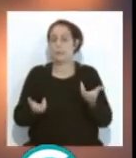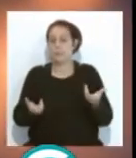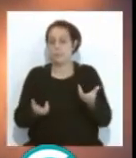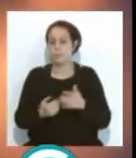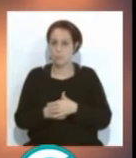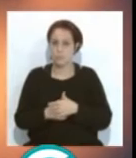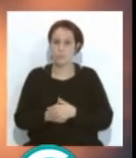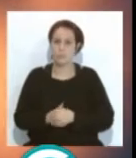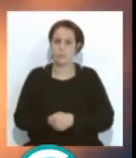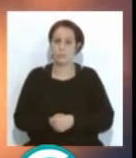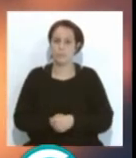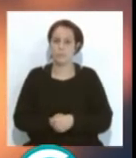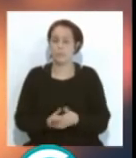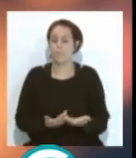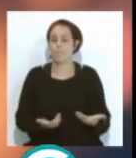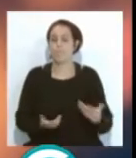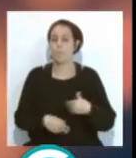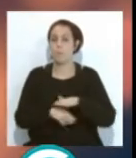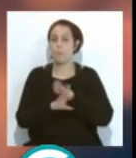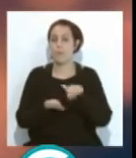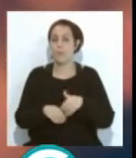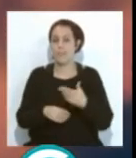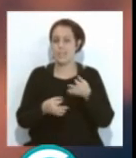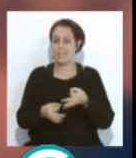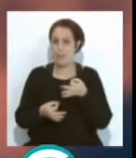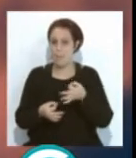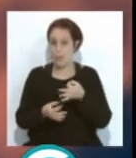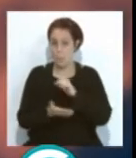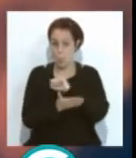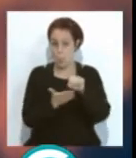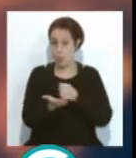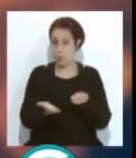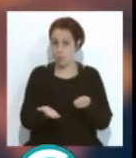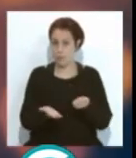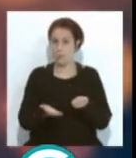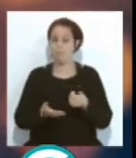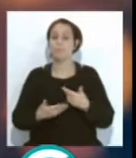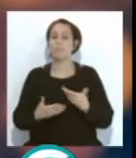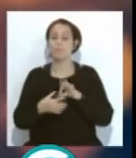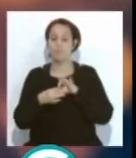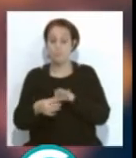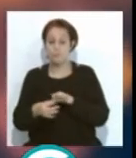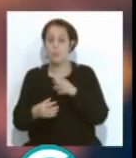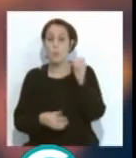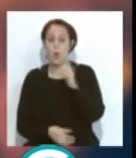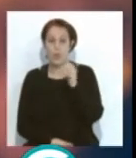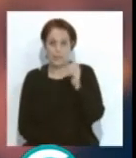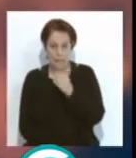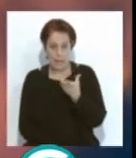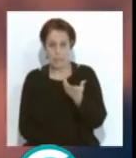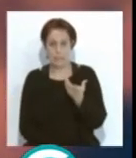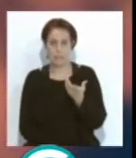entonces, pues, claro, al final siempre se quedan esos huecos vacíos. Y en cuanto a los porcentajes,